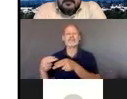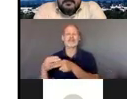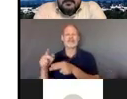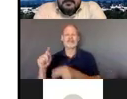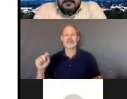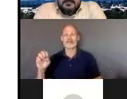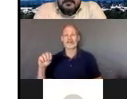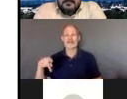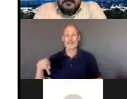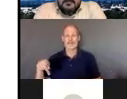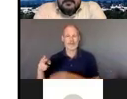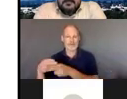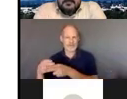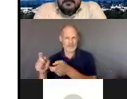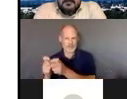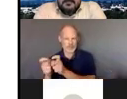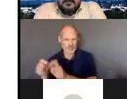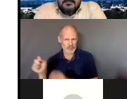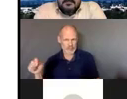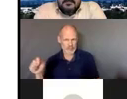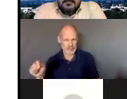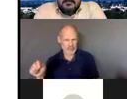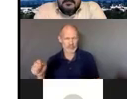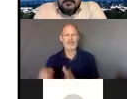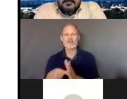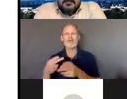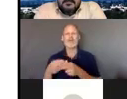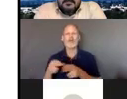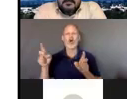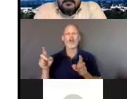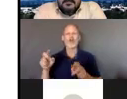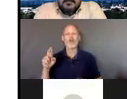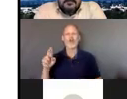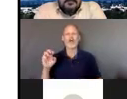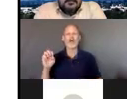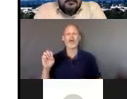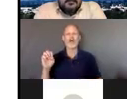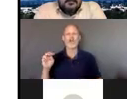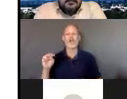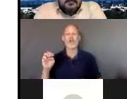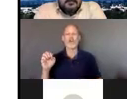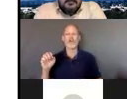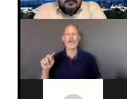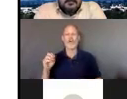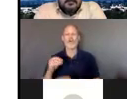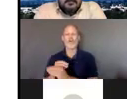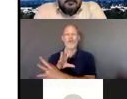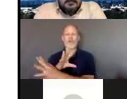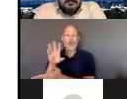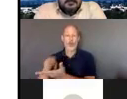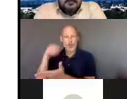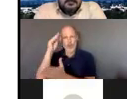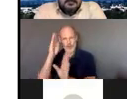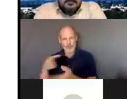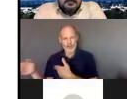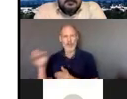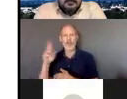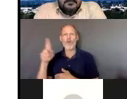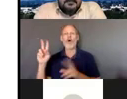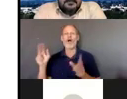entonces a lo mejor van a escuchar que son los planes de educación remota o de educación continua muchas